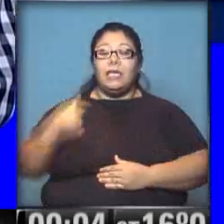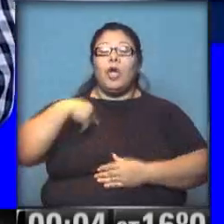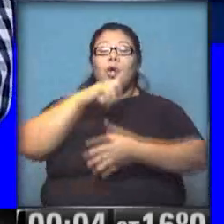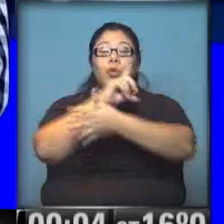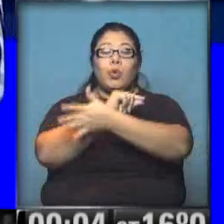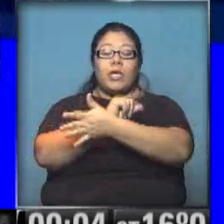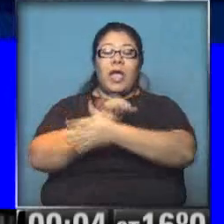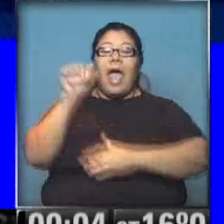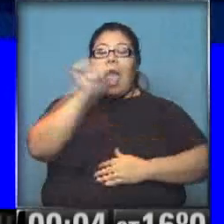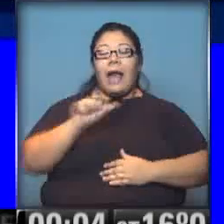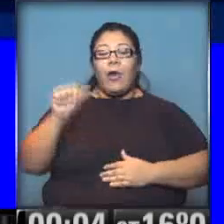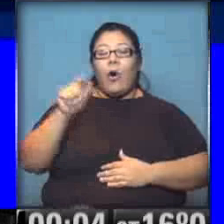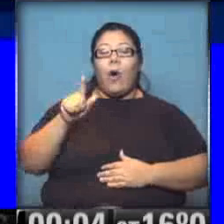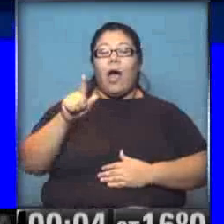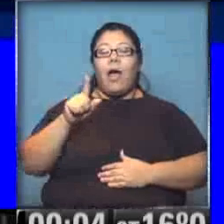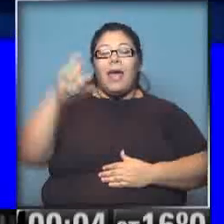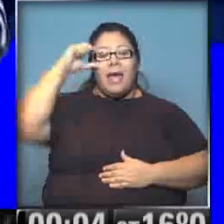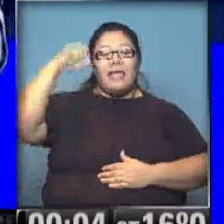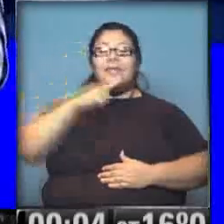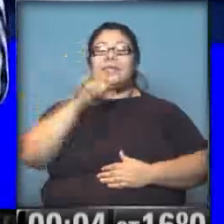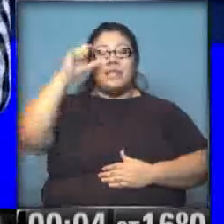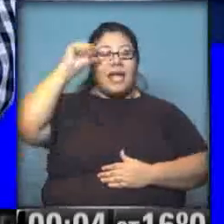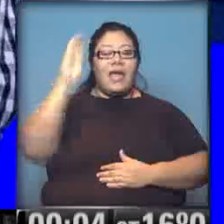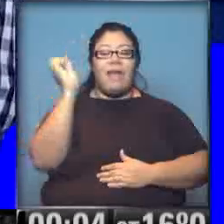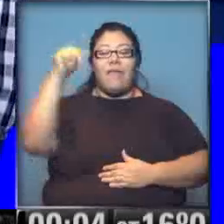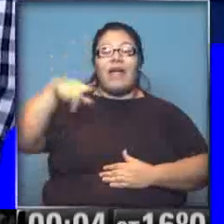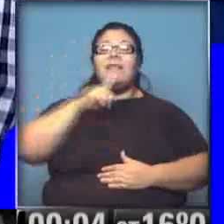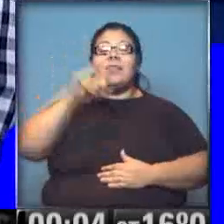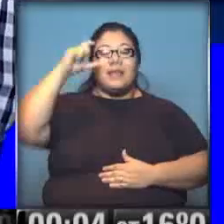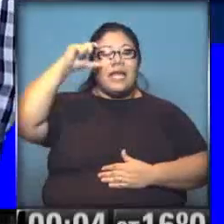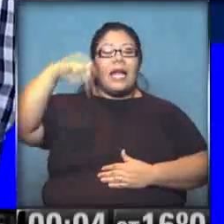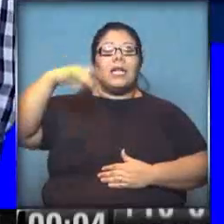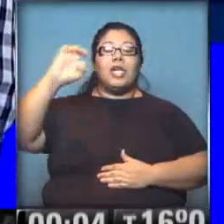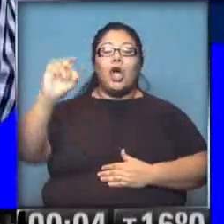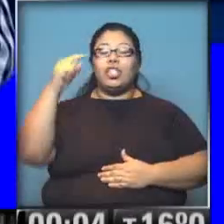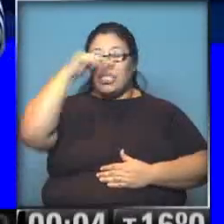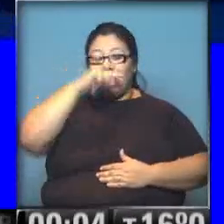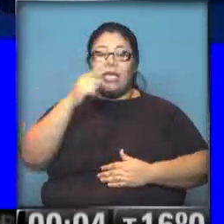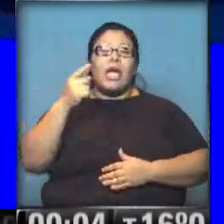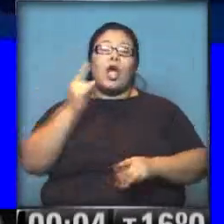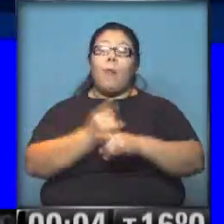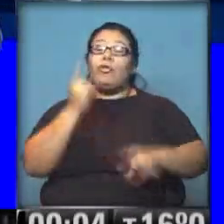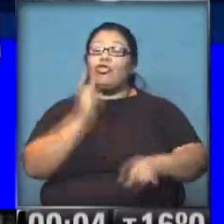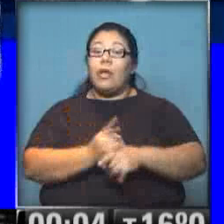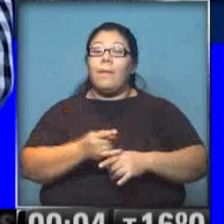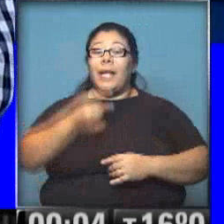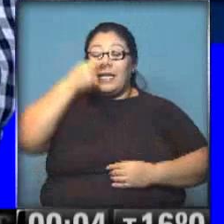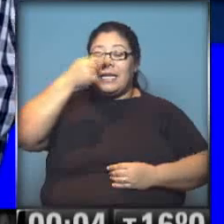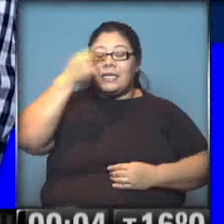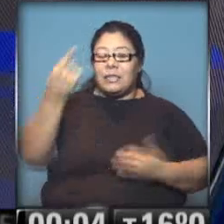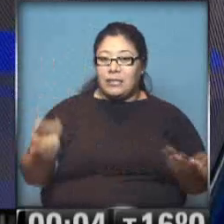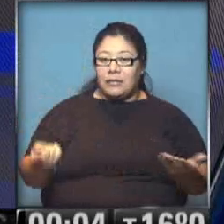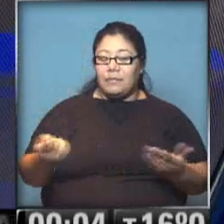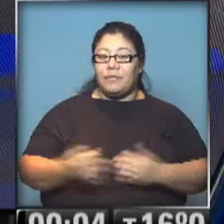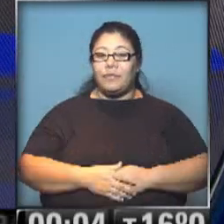a través de arroba Esteban Tecno como siempre, así que atentos ahí a mirar las notas a los que les interesó el tema. No se lo pierdan, eh. Periscope. Bien,